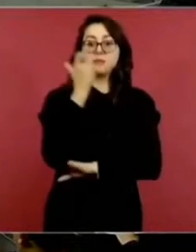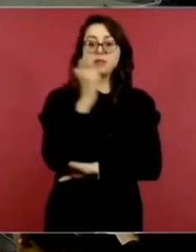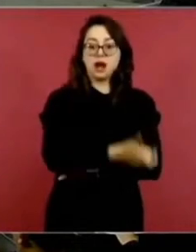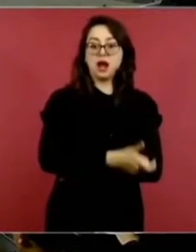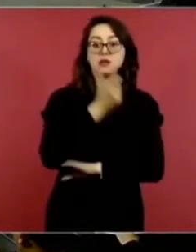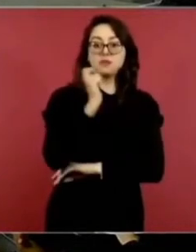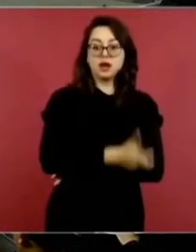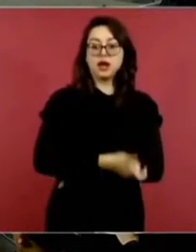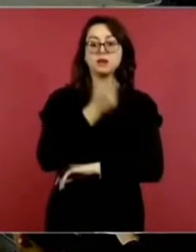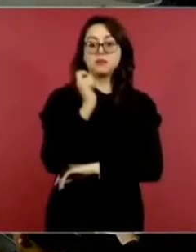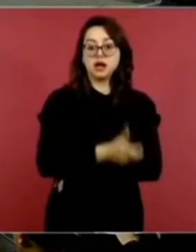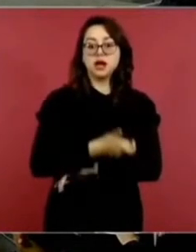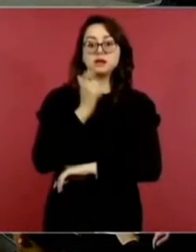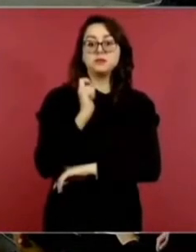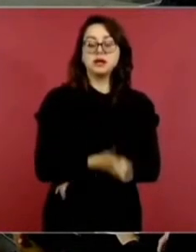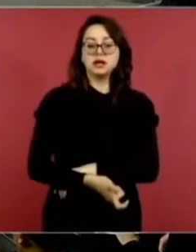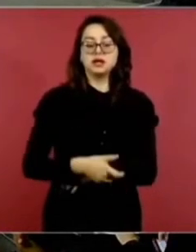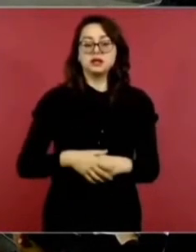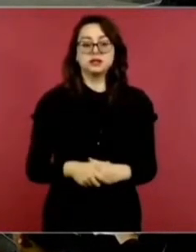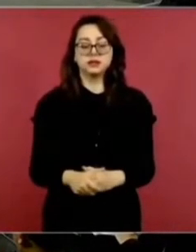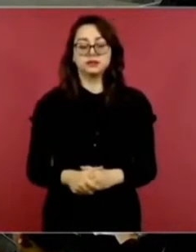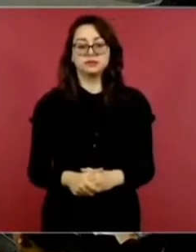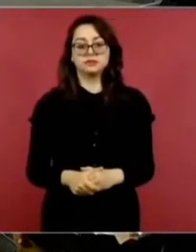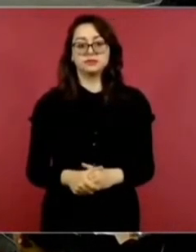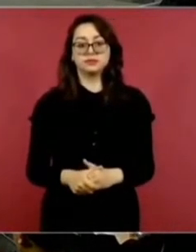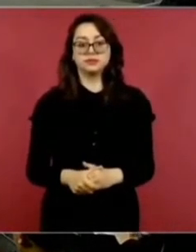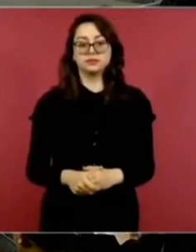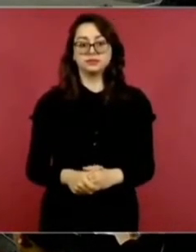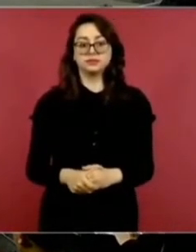El máximo. El máximo.